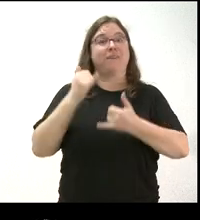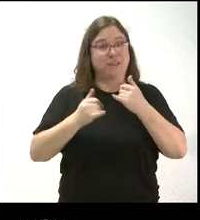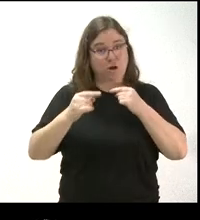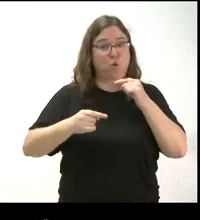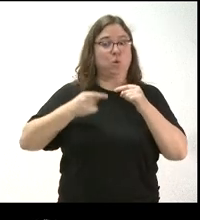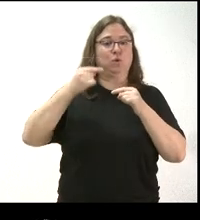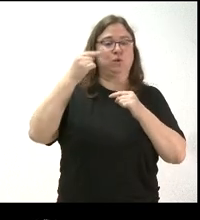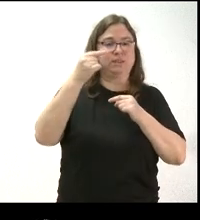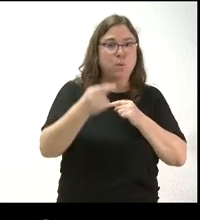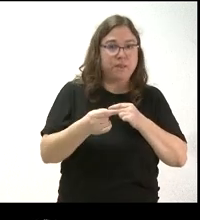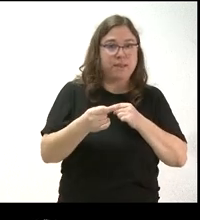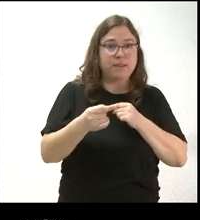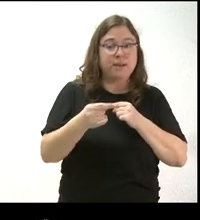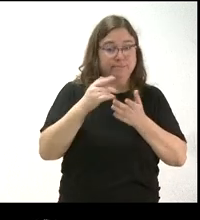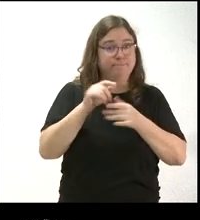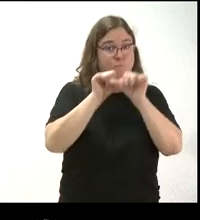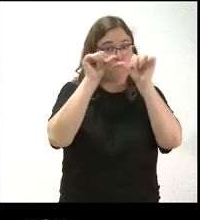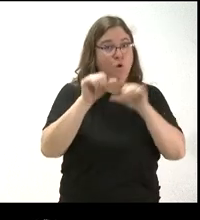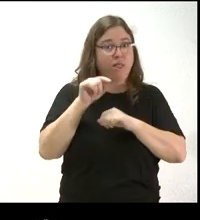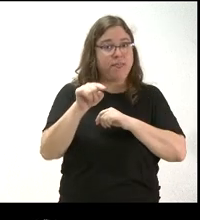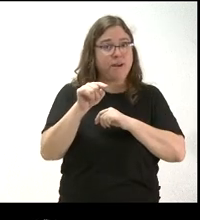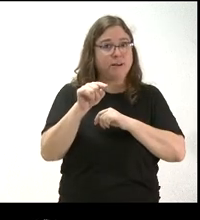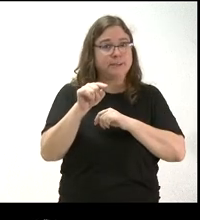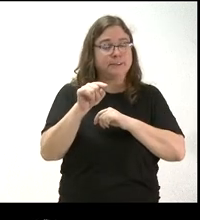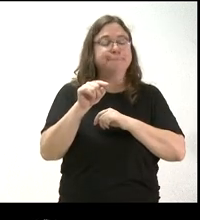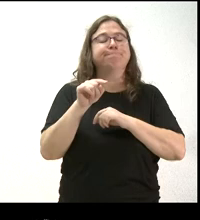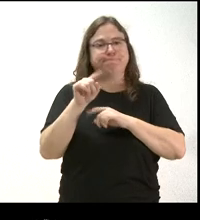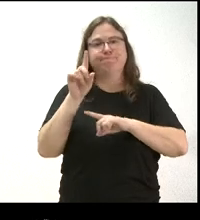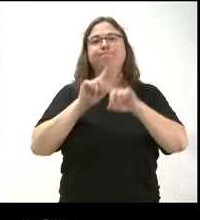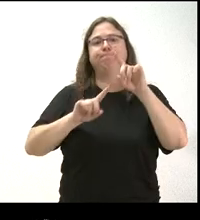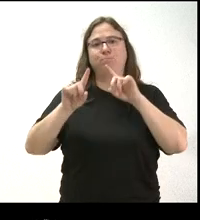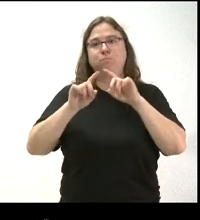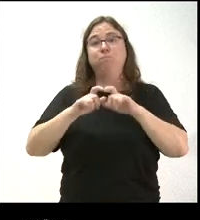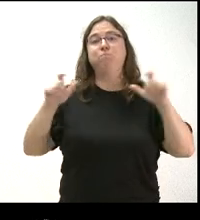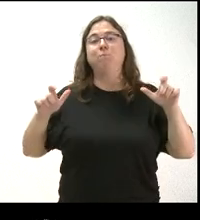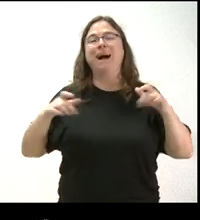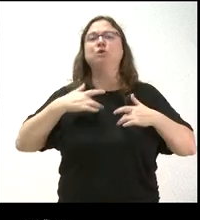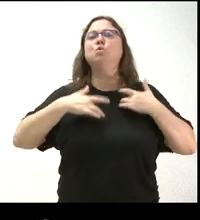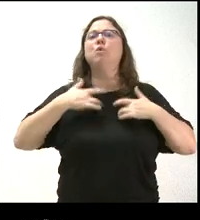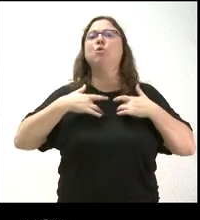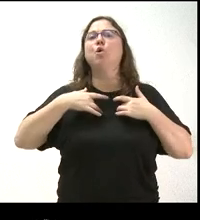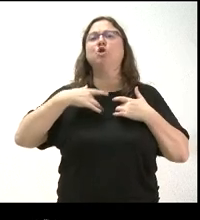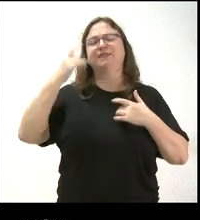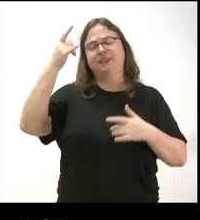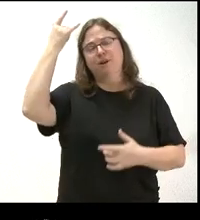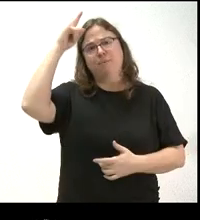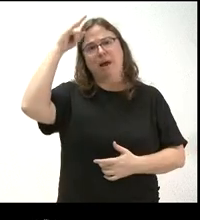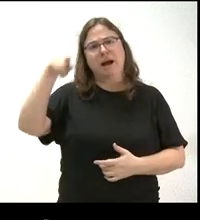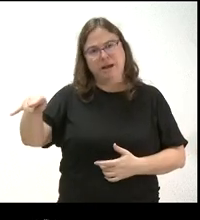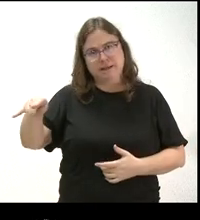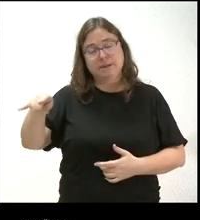tomar ese modelo, sí que subió la incidencia de la tuberculosis bovina. No sé si si ustedes lo tienen